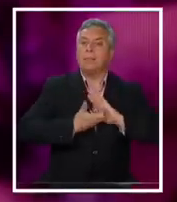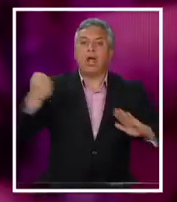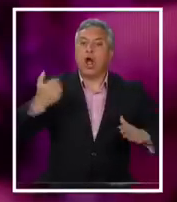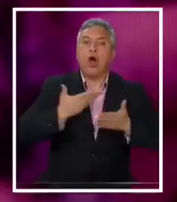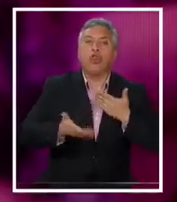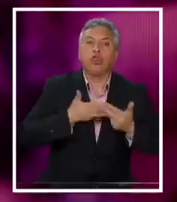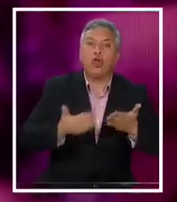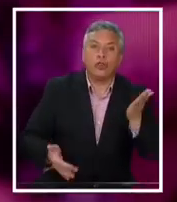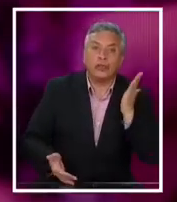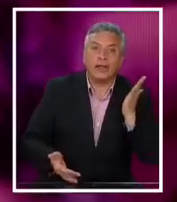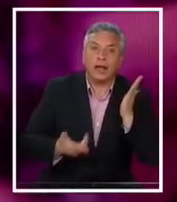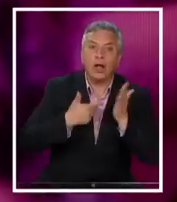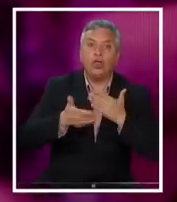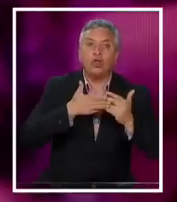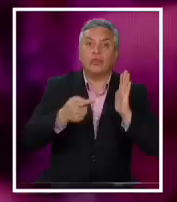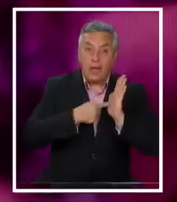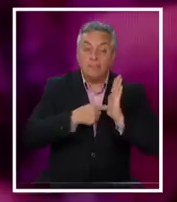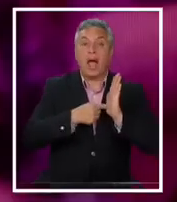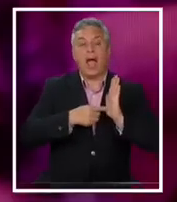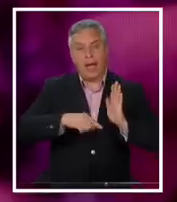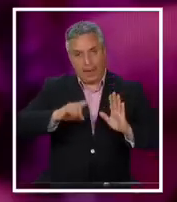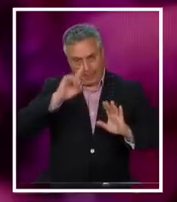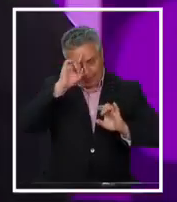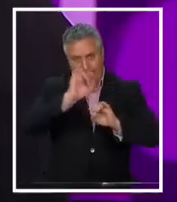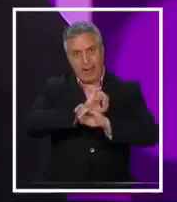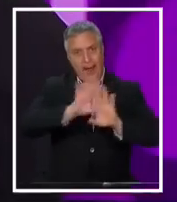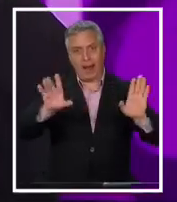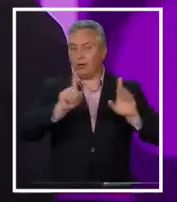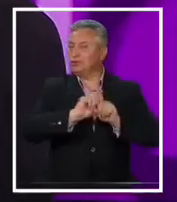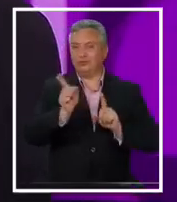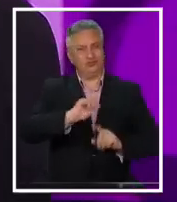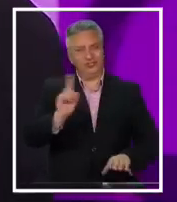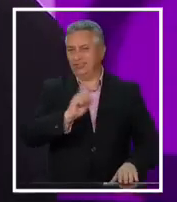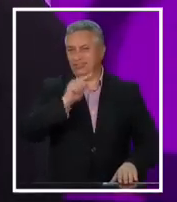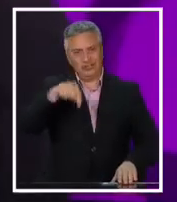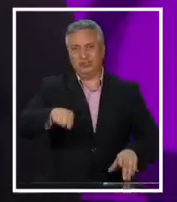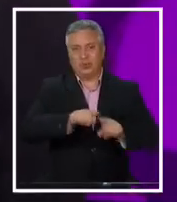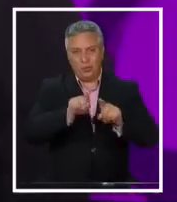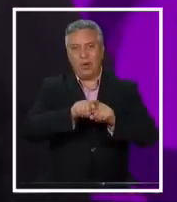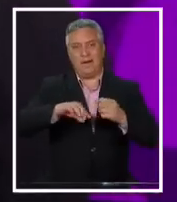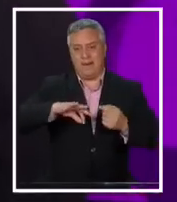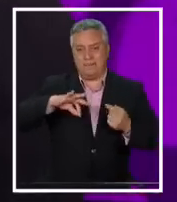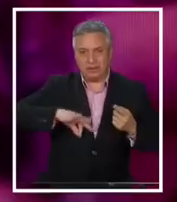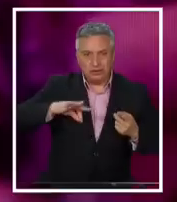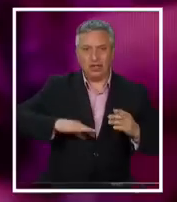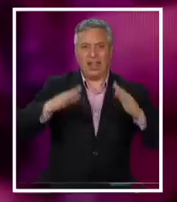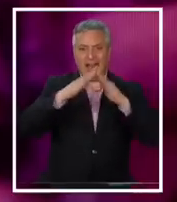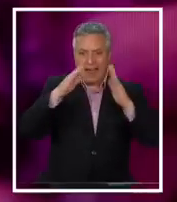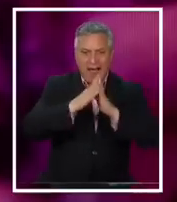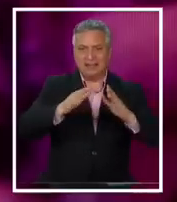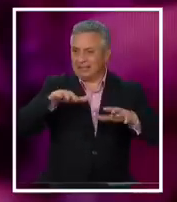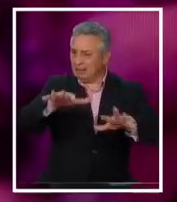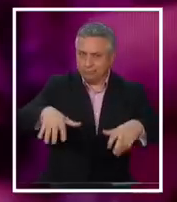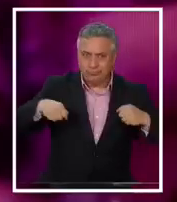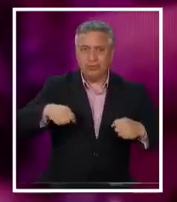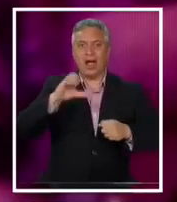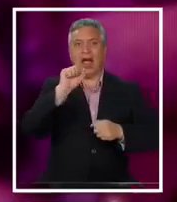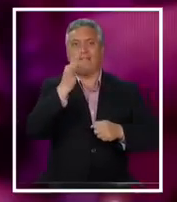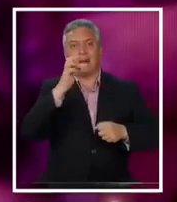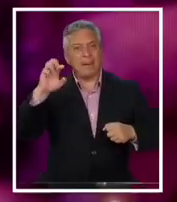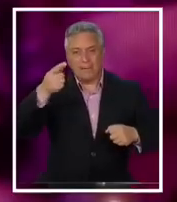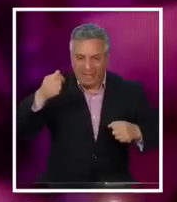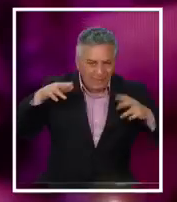Entonces, eso no lo dice la casa. Y por lo tanto, hubo que aclarar que aquí no hay expropiación de viviendas, que los fondos de pensiones no se van a expropiar. Son temas de